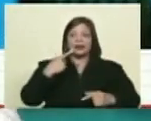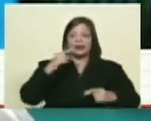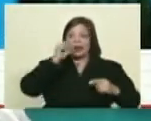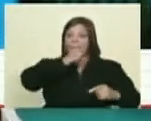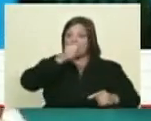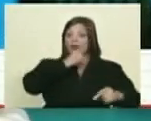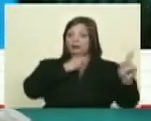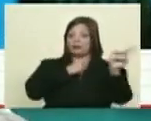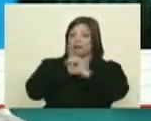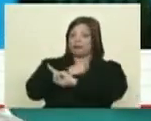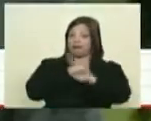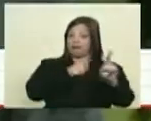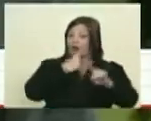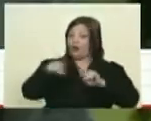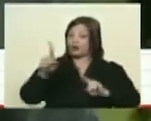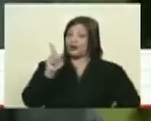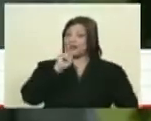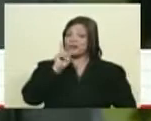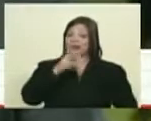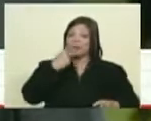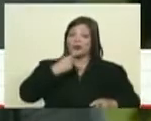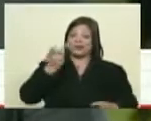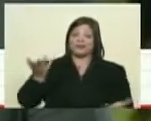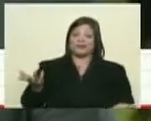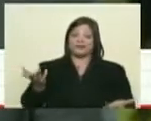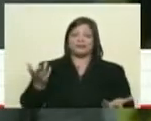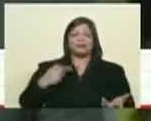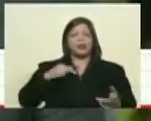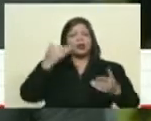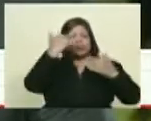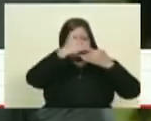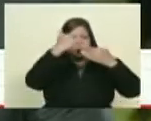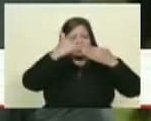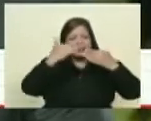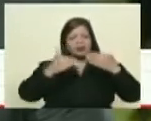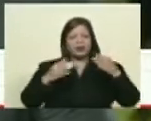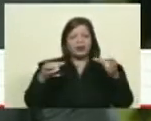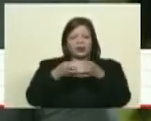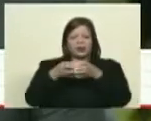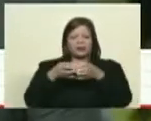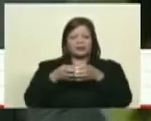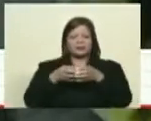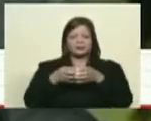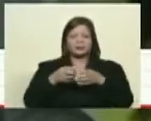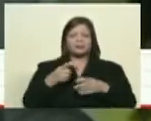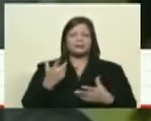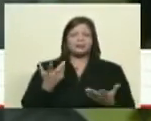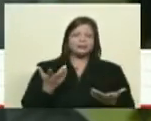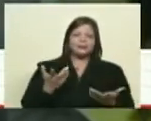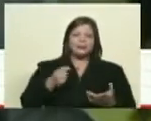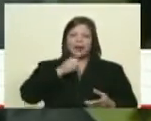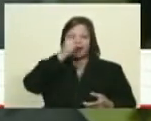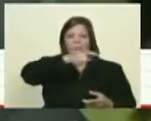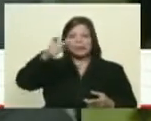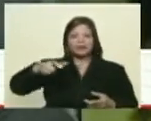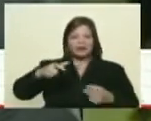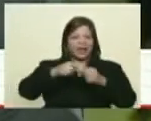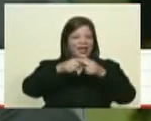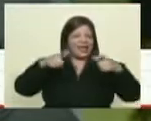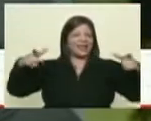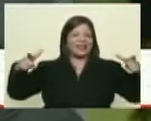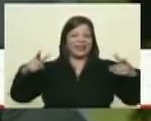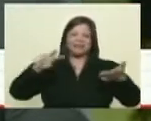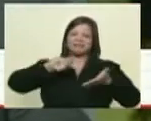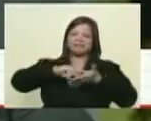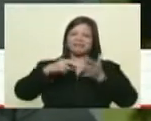periodista es otra cosa ahora tú estabas hablando de unas categorías que para el digamos el público en general pueden ser